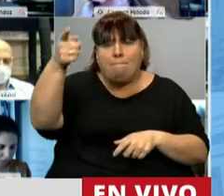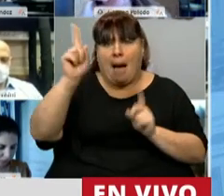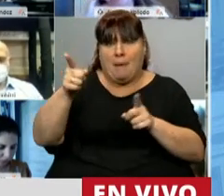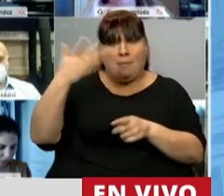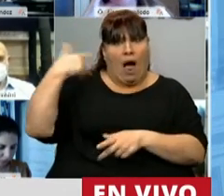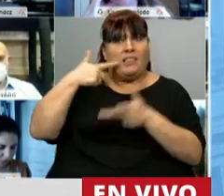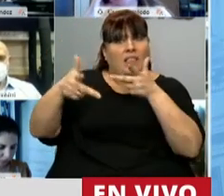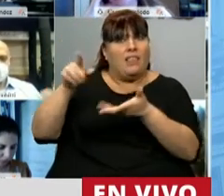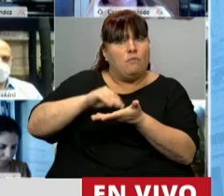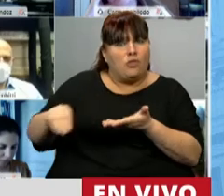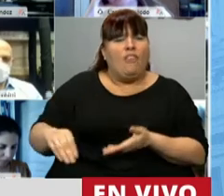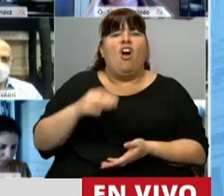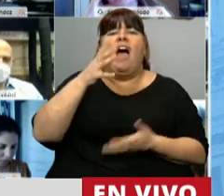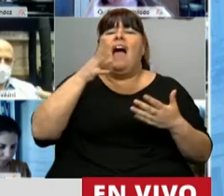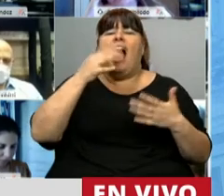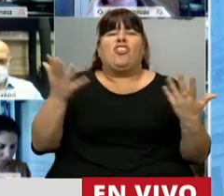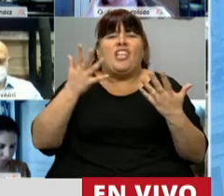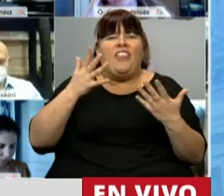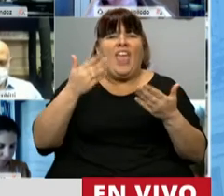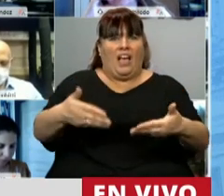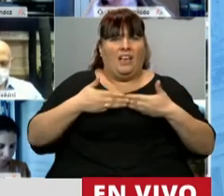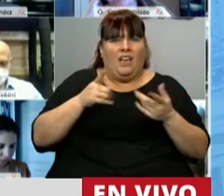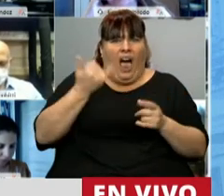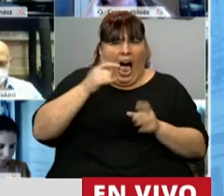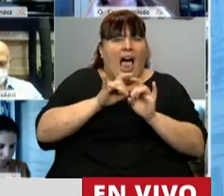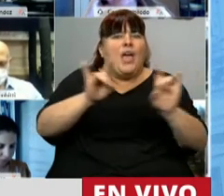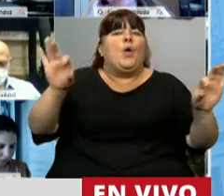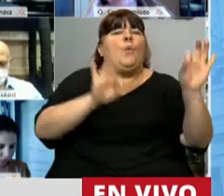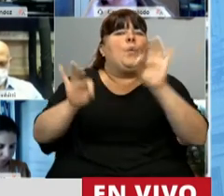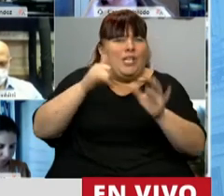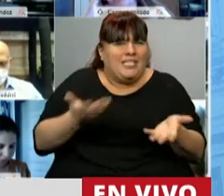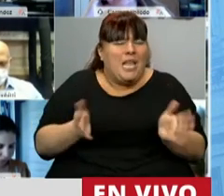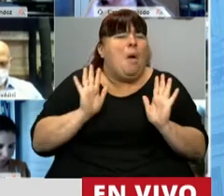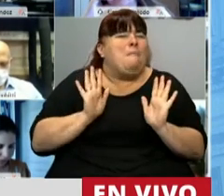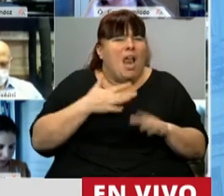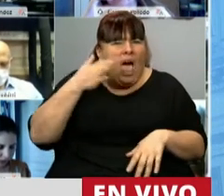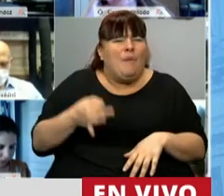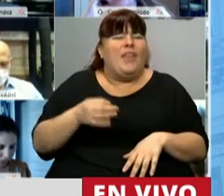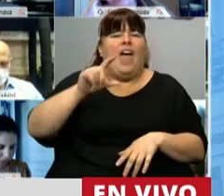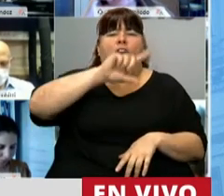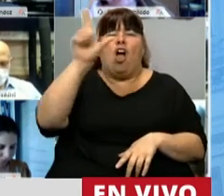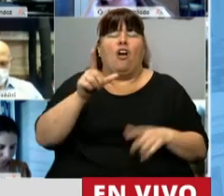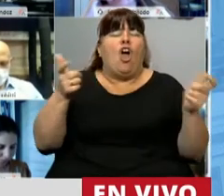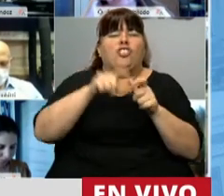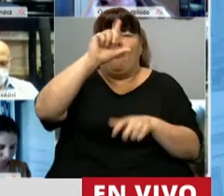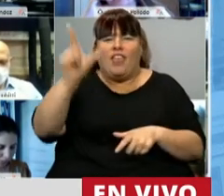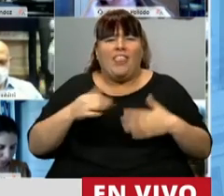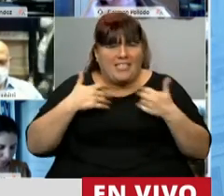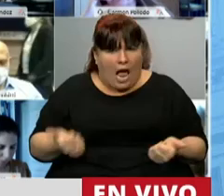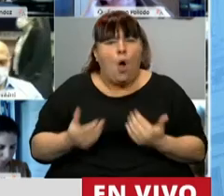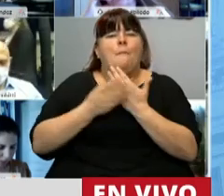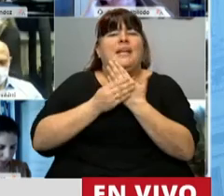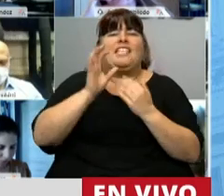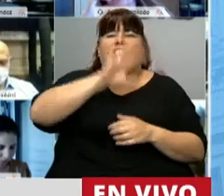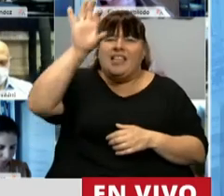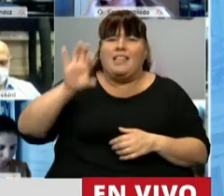como acá bien se dijo, 14 días de aislamiento cuando hay circulación viral. La verdad es que hay un Consejo Federal de Salud, que hay un Ministerio